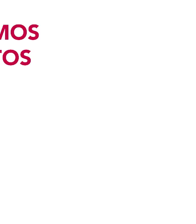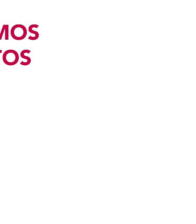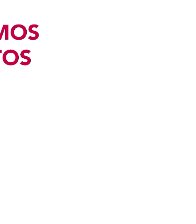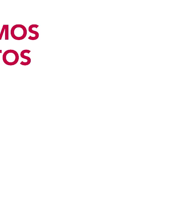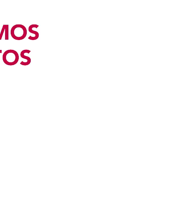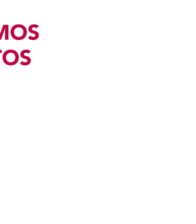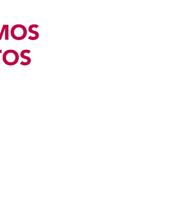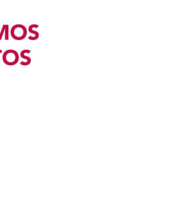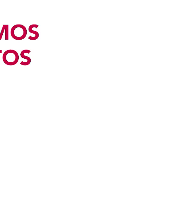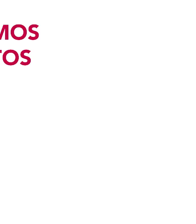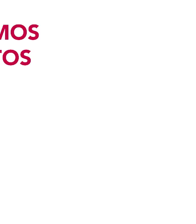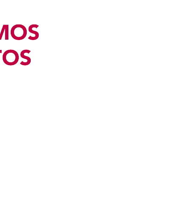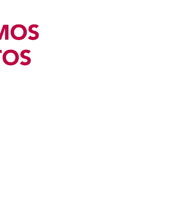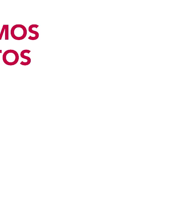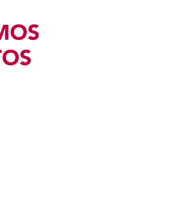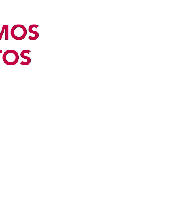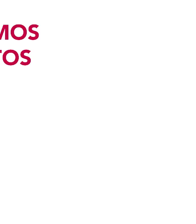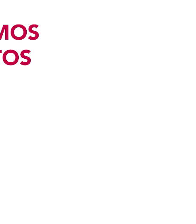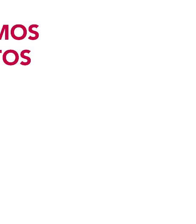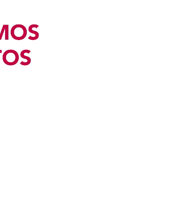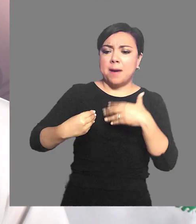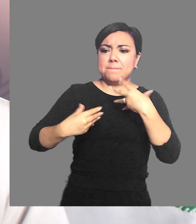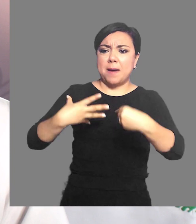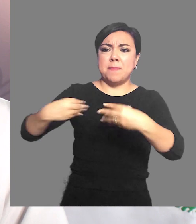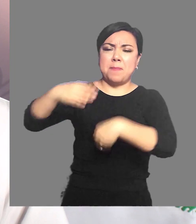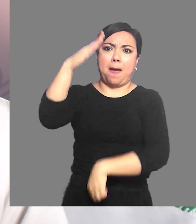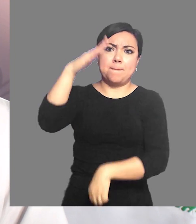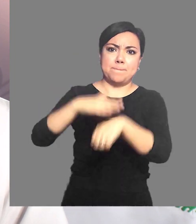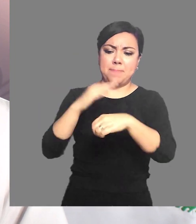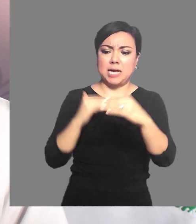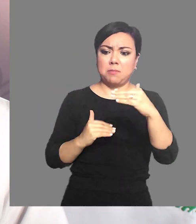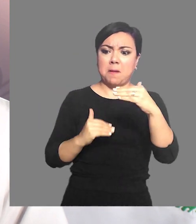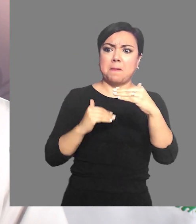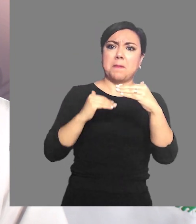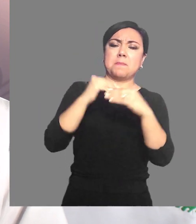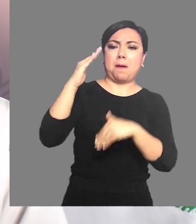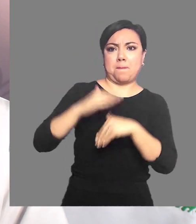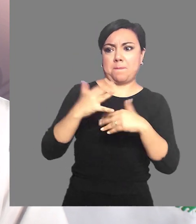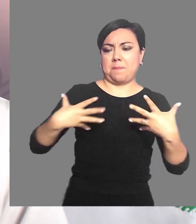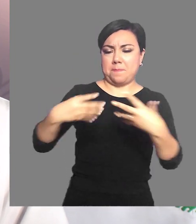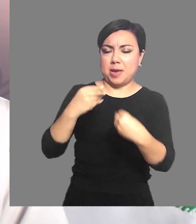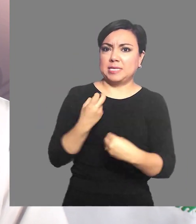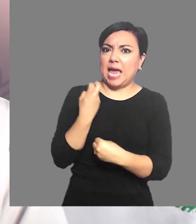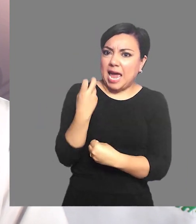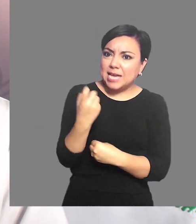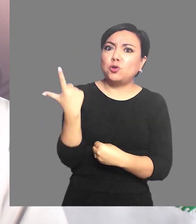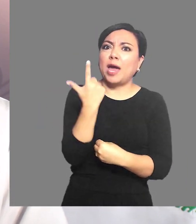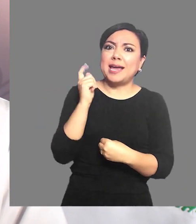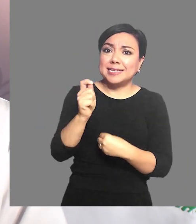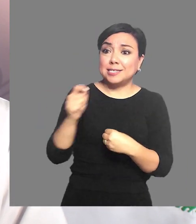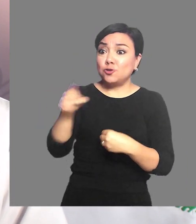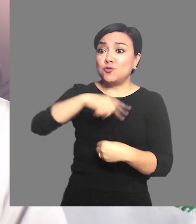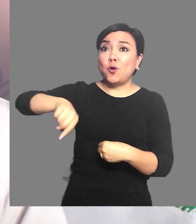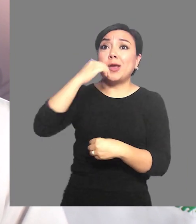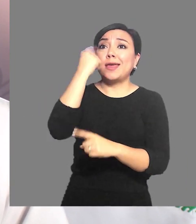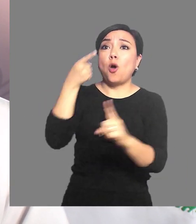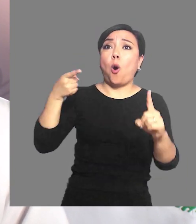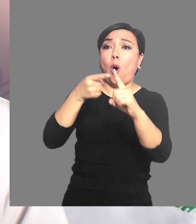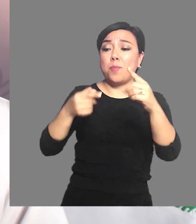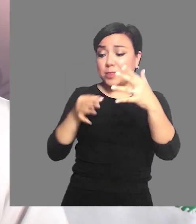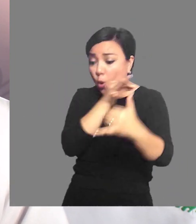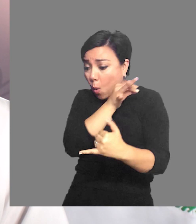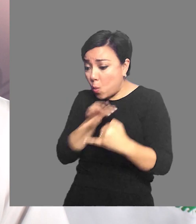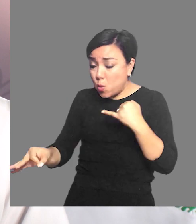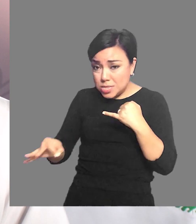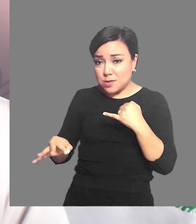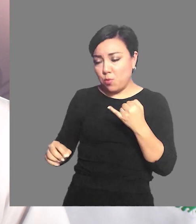Hoy ocupamos el lugar 24, es decir, pasamos de ser la cuarta entidad con menos contagios a ser la novena entidad en ese rubro, y